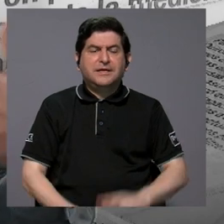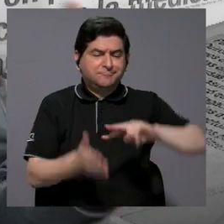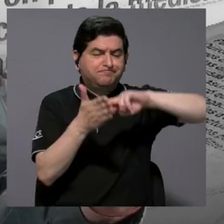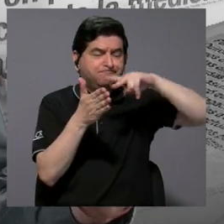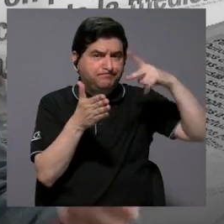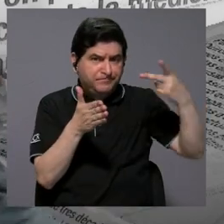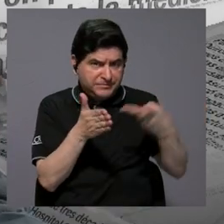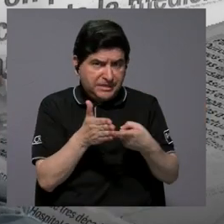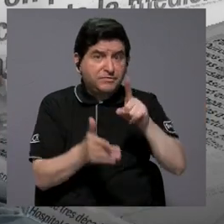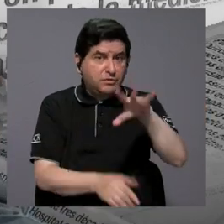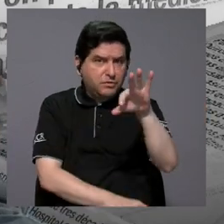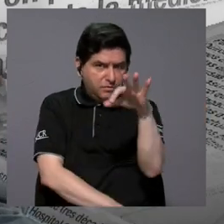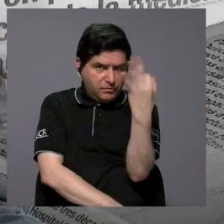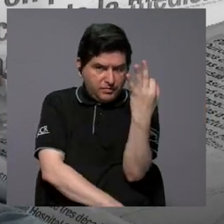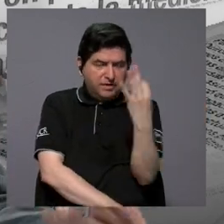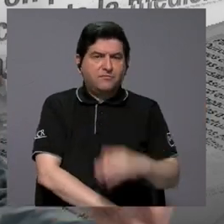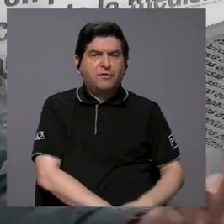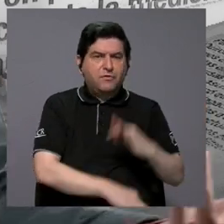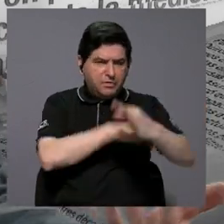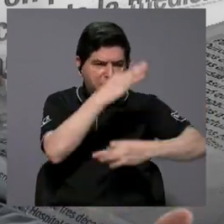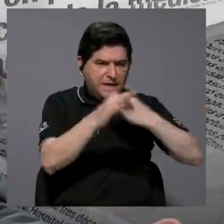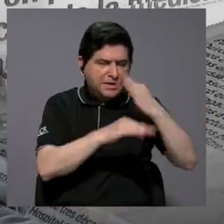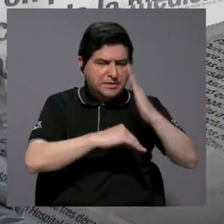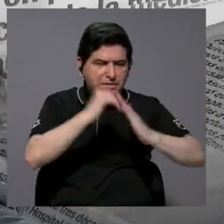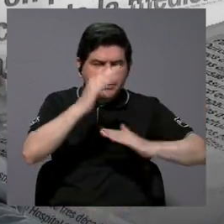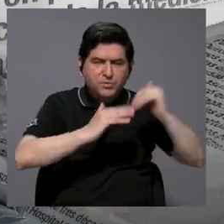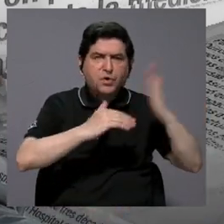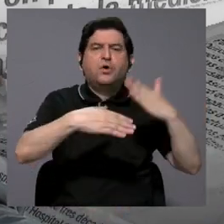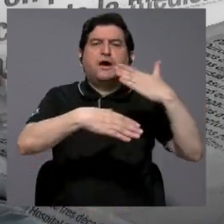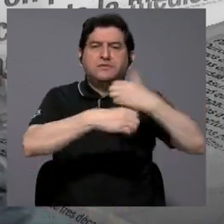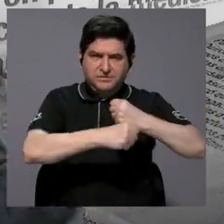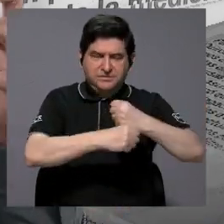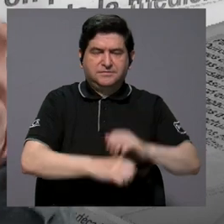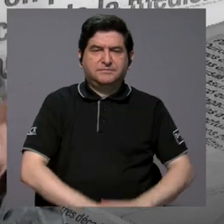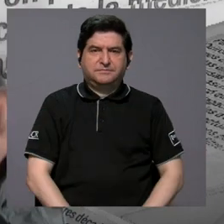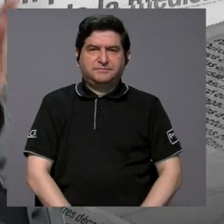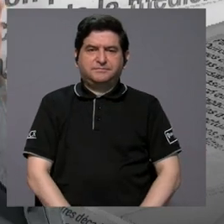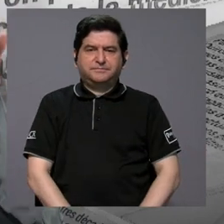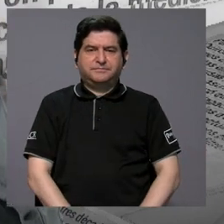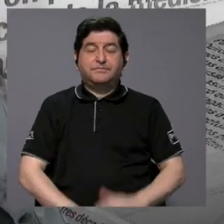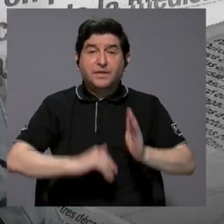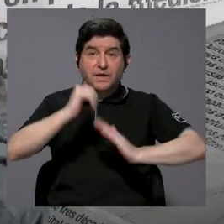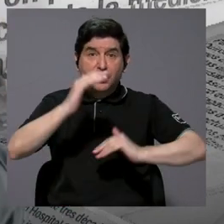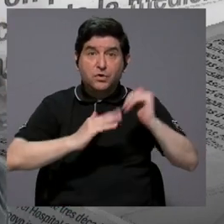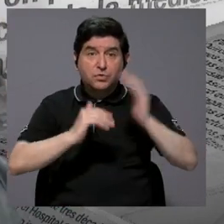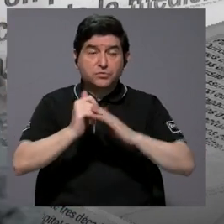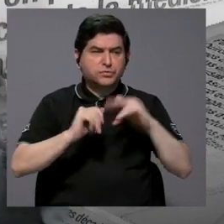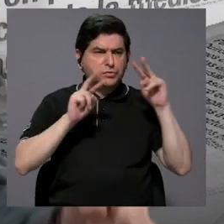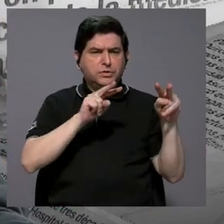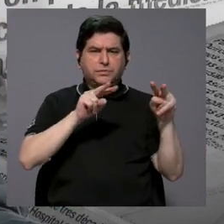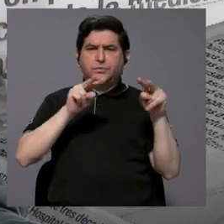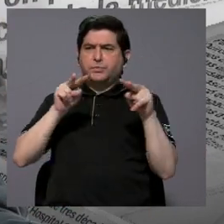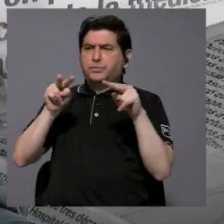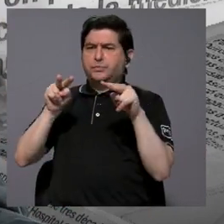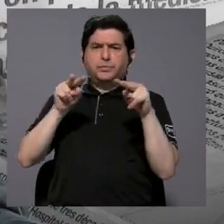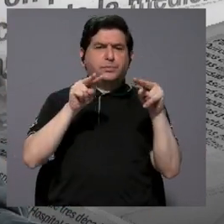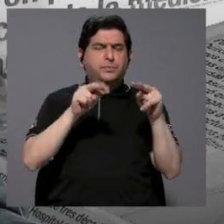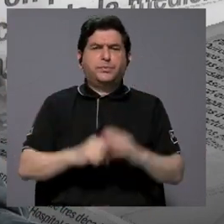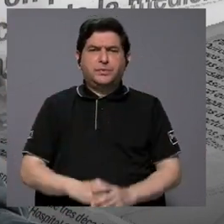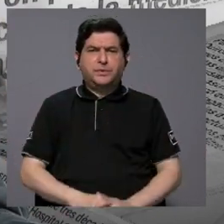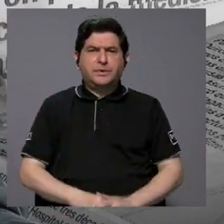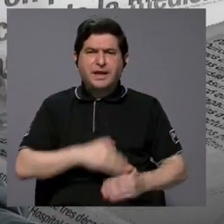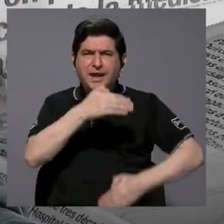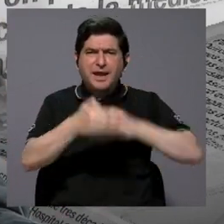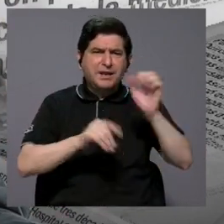conlleva, de cierta manera, en este tipo de construcciones, ¿verdad? Cómo las construcciones se ven, cómo la